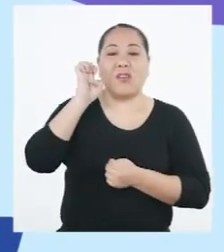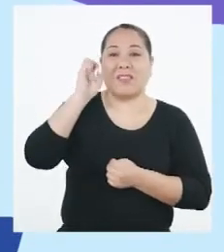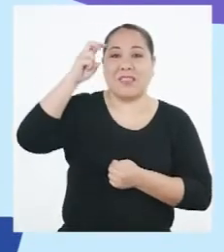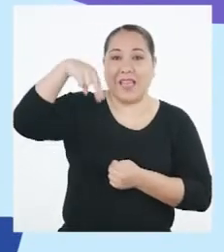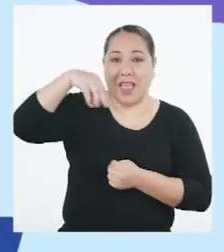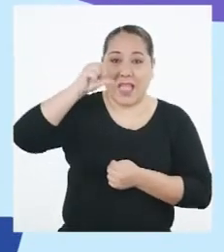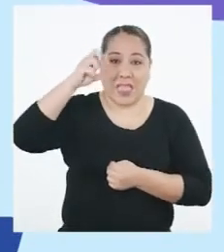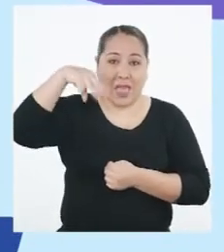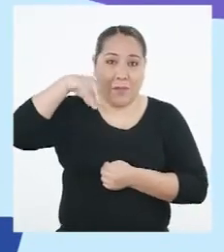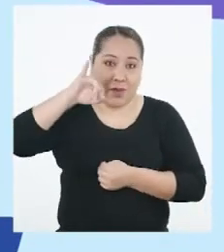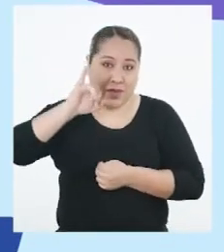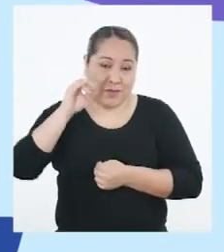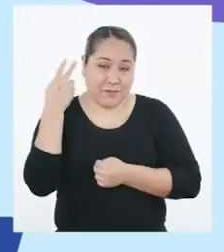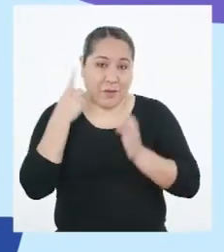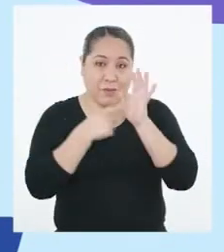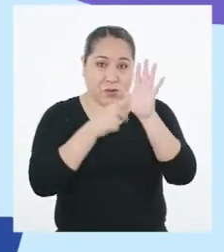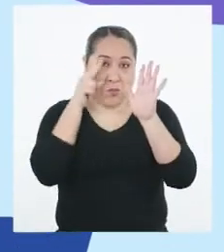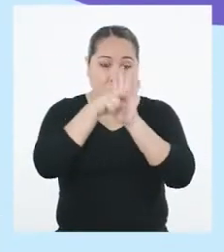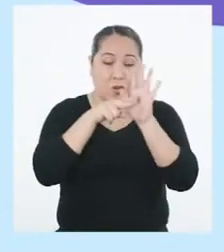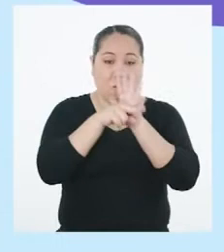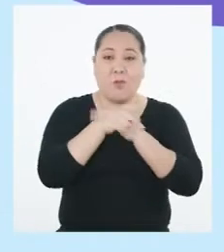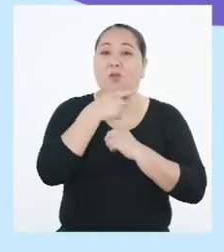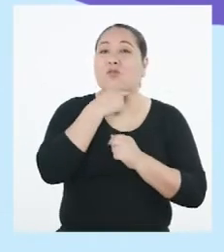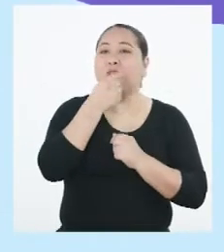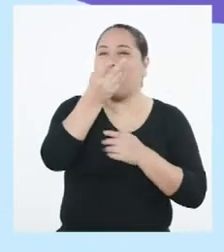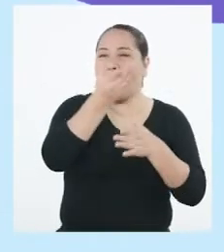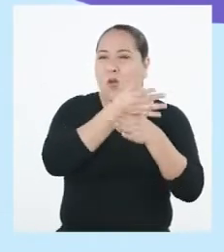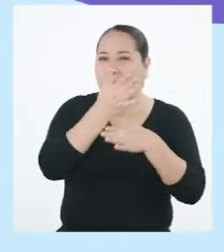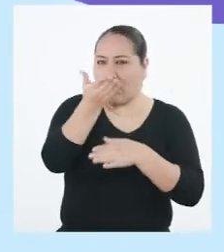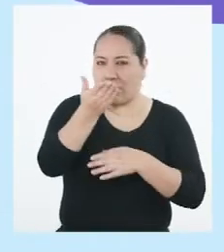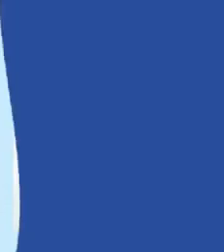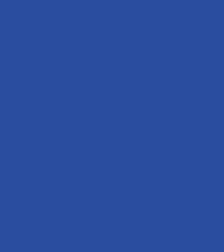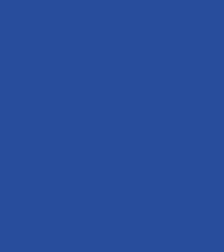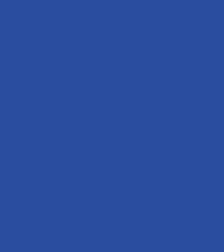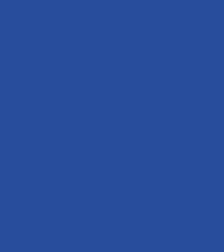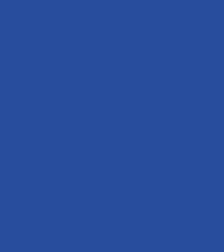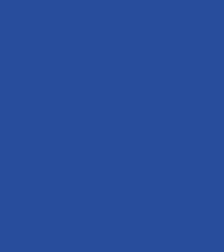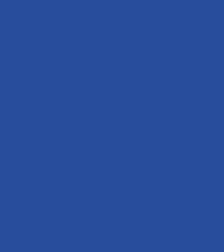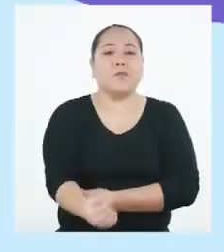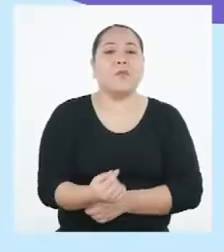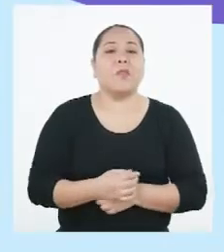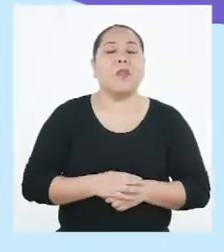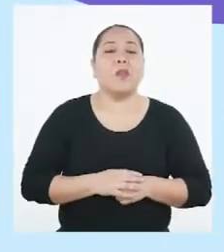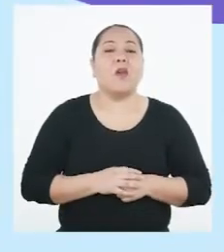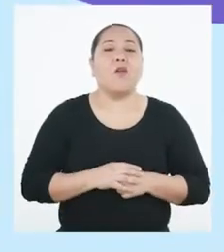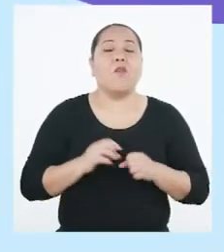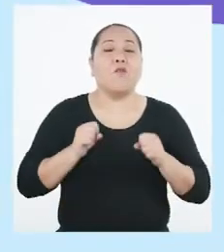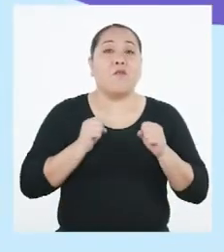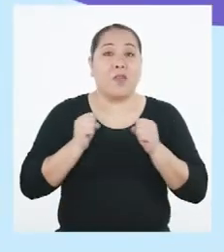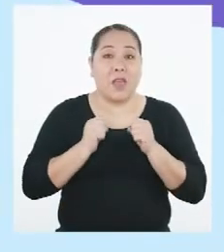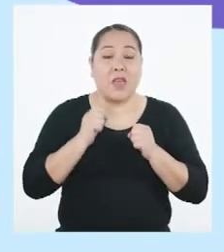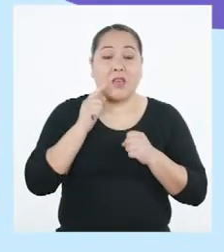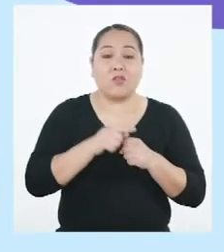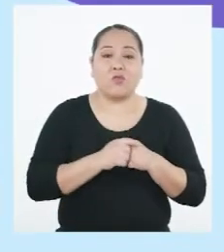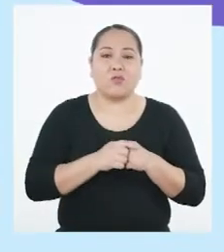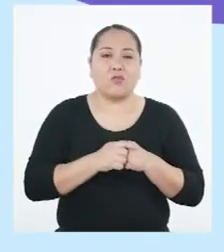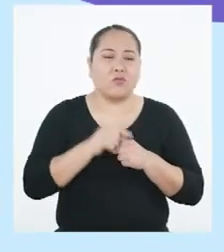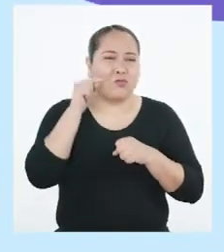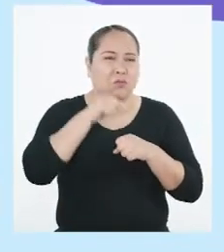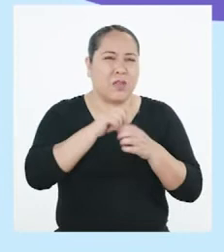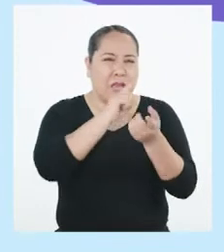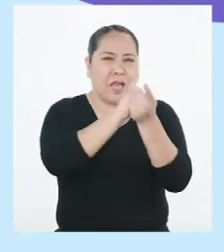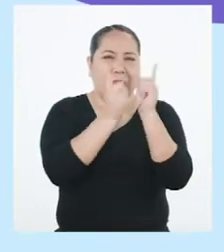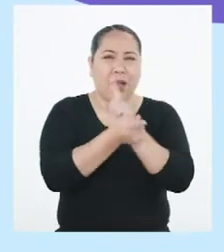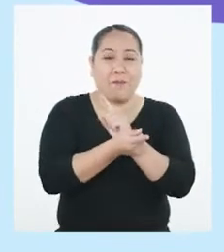Hidrología del Perú, CENAMI. Me encantaría compartirlo con ustedes. El friaje es un evento meteorológico